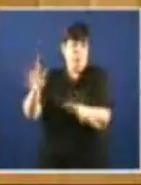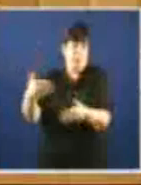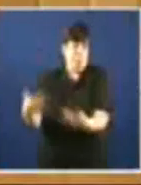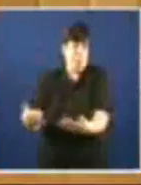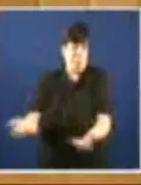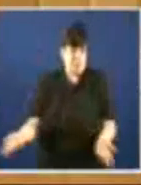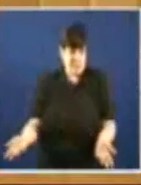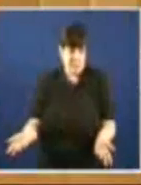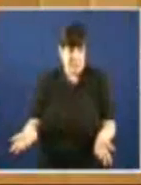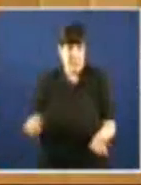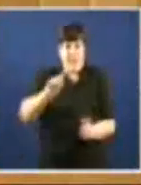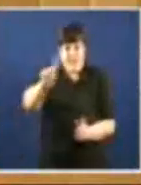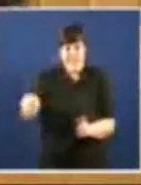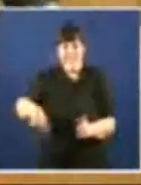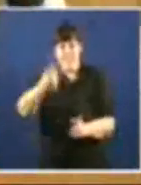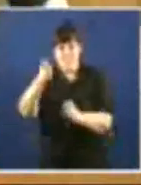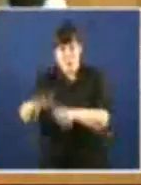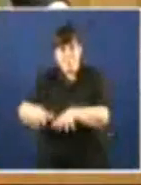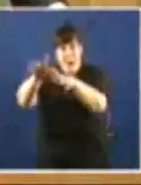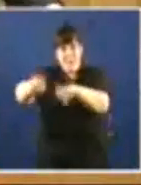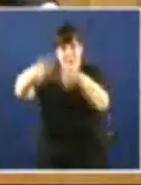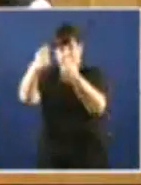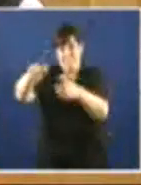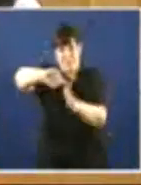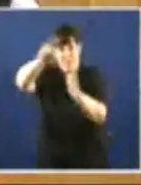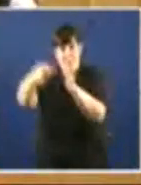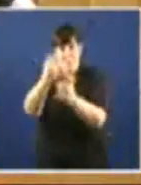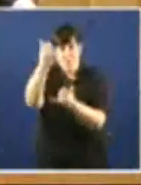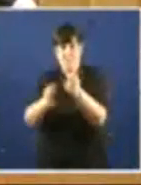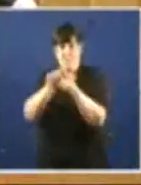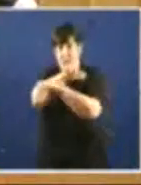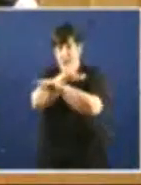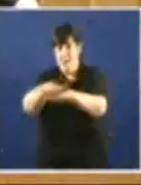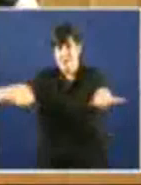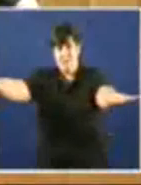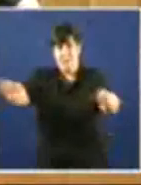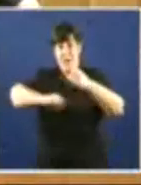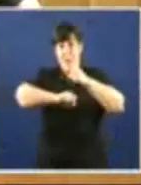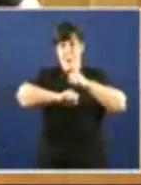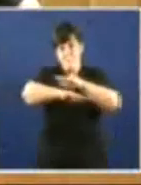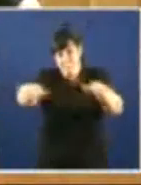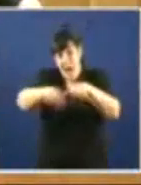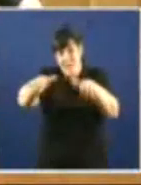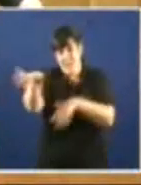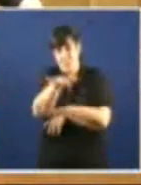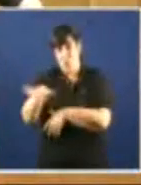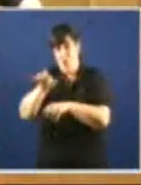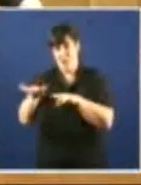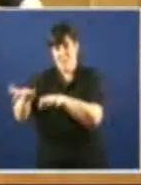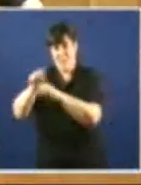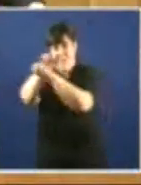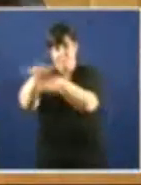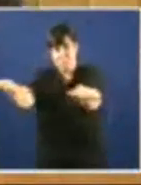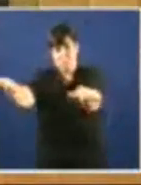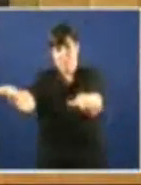Posteriormente rompeu de toda a balsa e arrasou a Anjóns as praias, as zonas marisqueiras Tamén, non sei